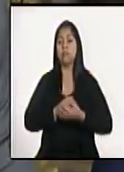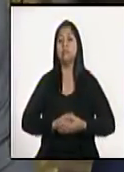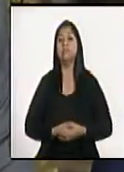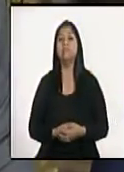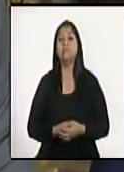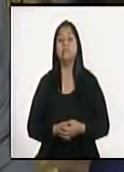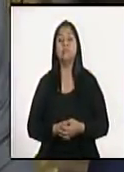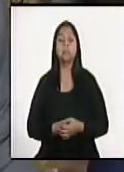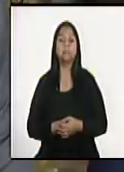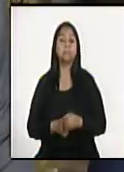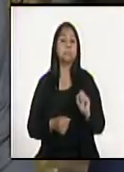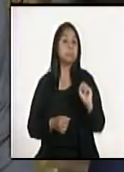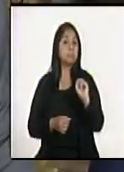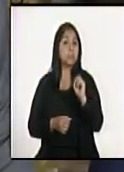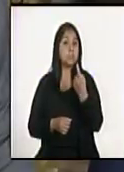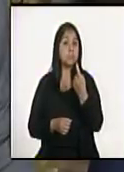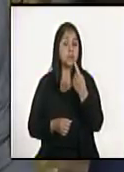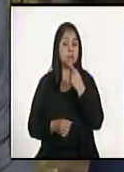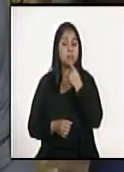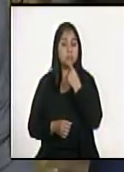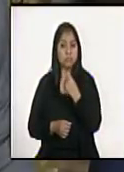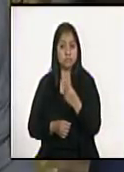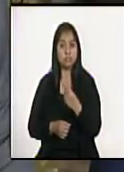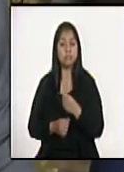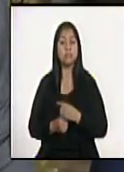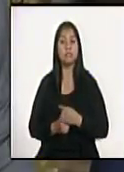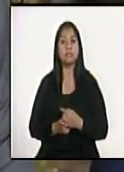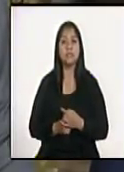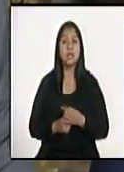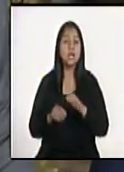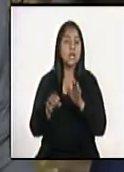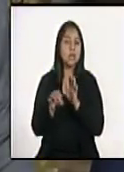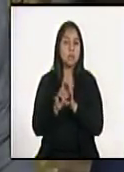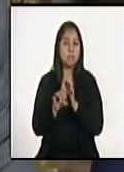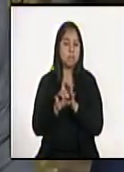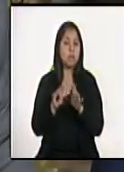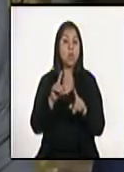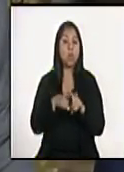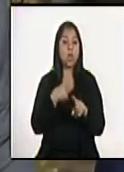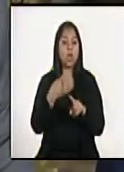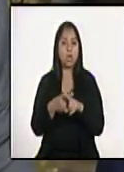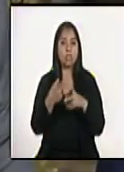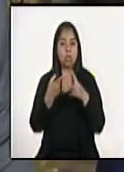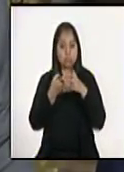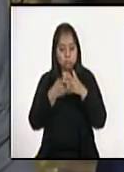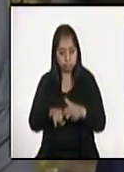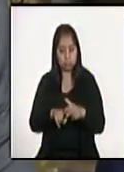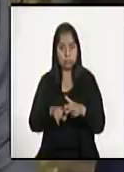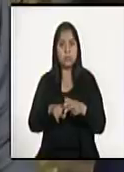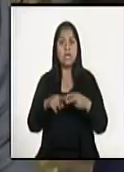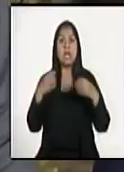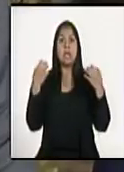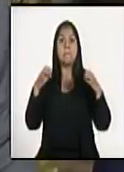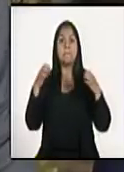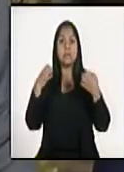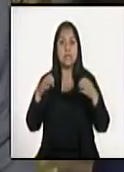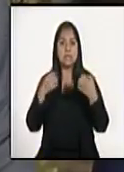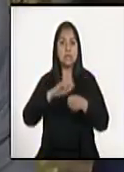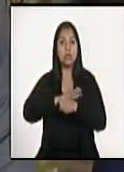Primeramente, decirles que cuando se inició la emergencia del COVID-19,